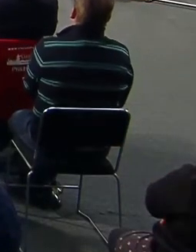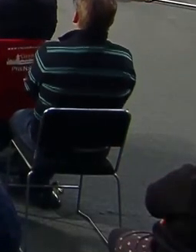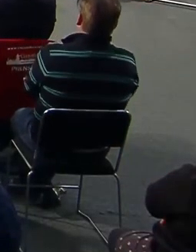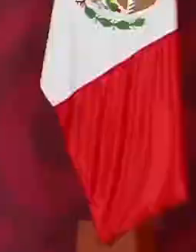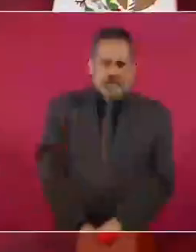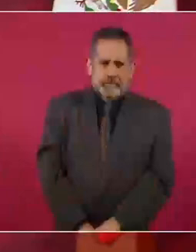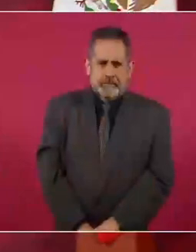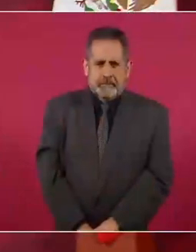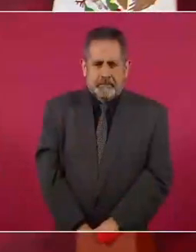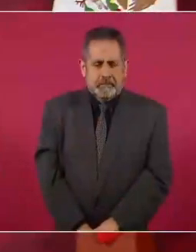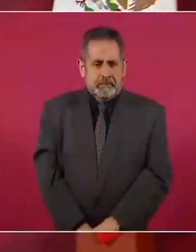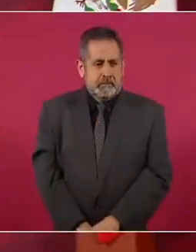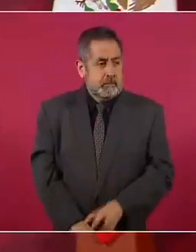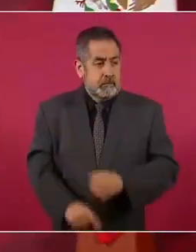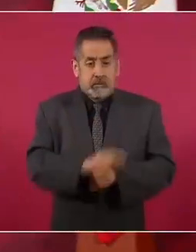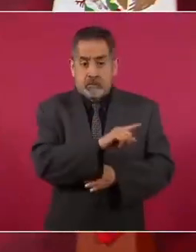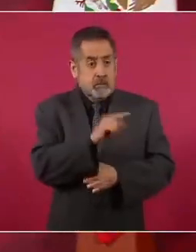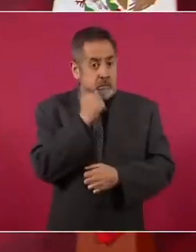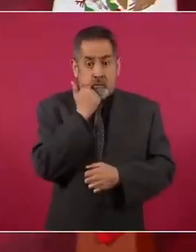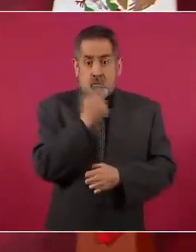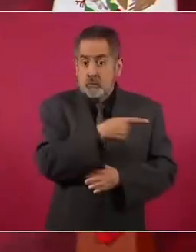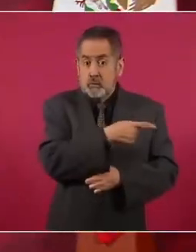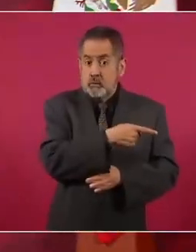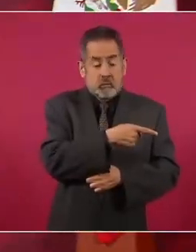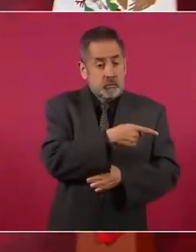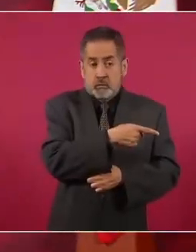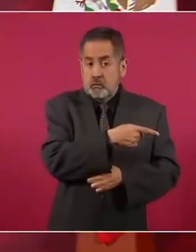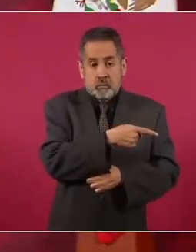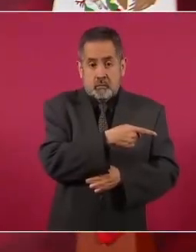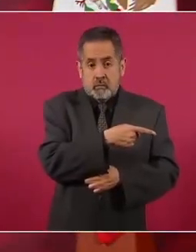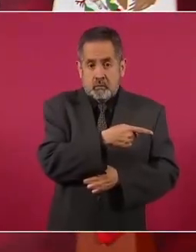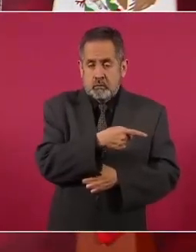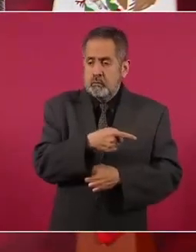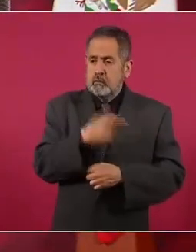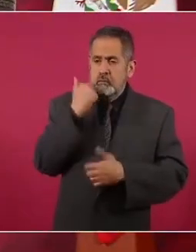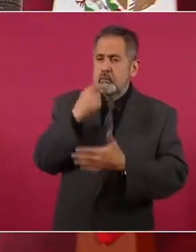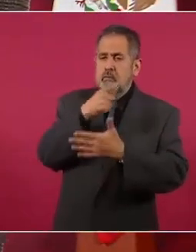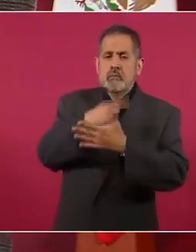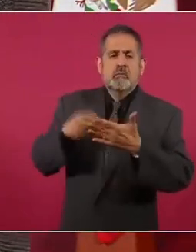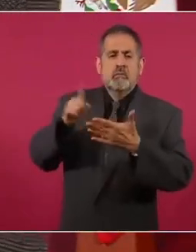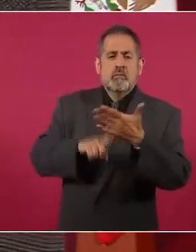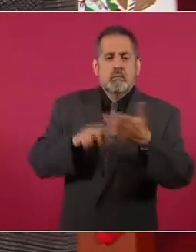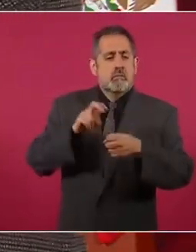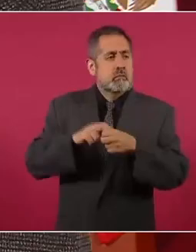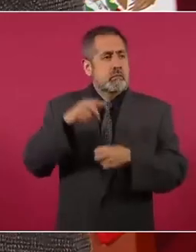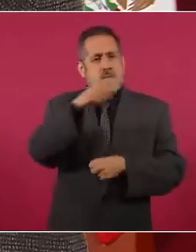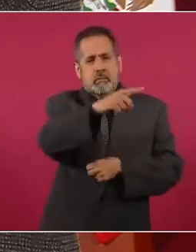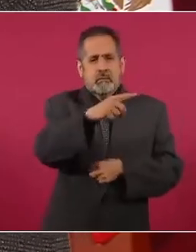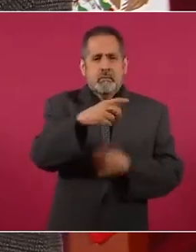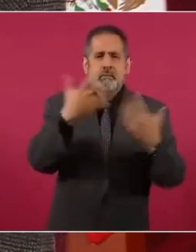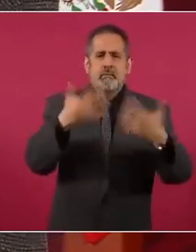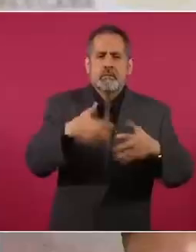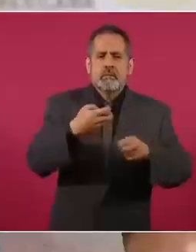No quería que se cancelara la planta de cerveza de Mexicali